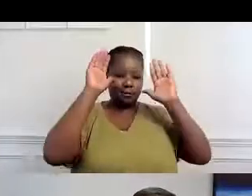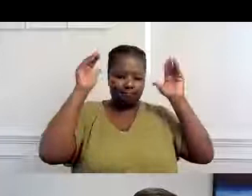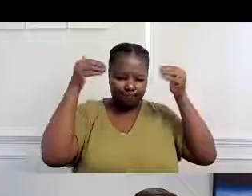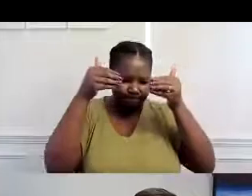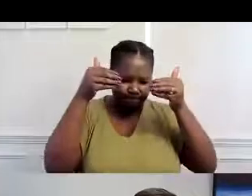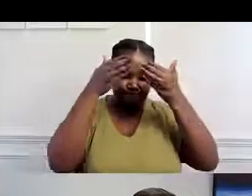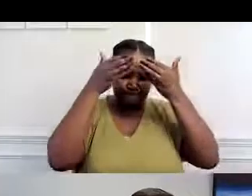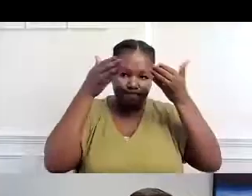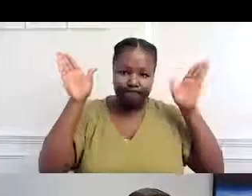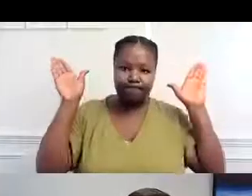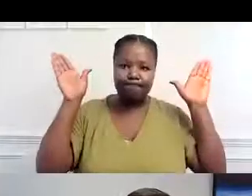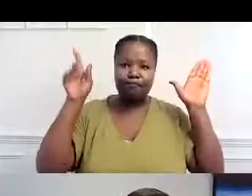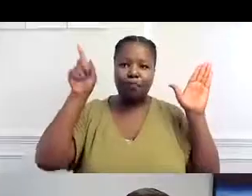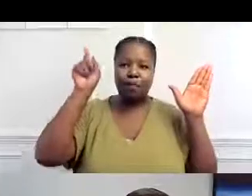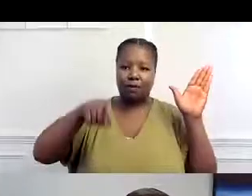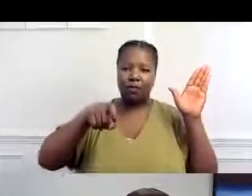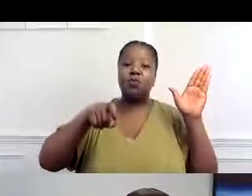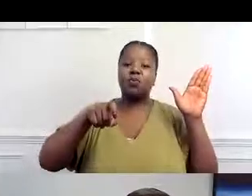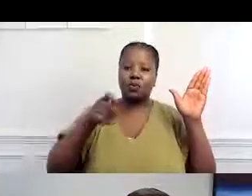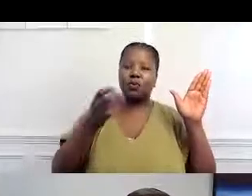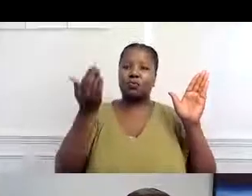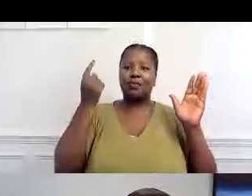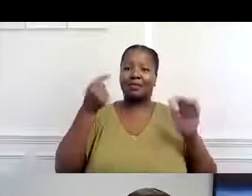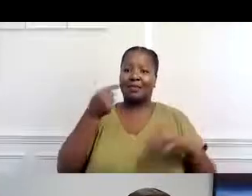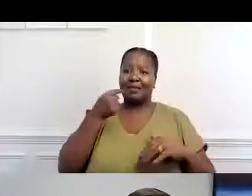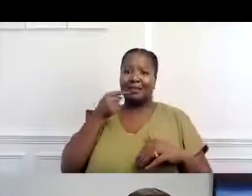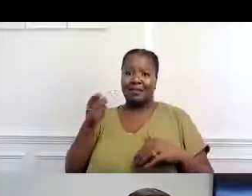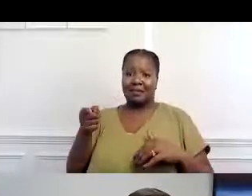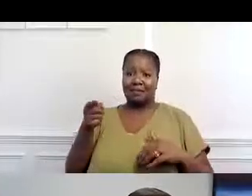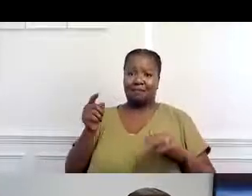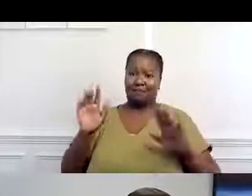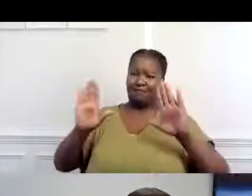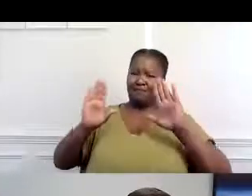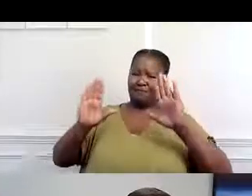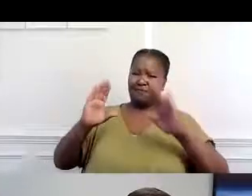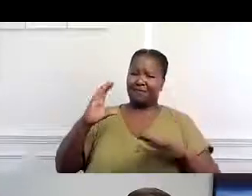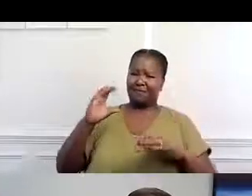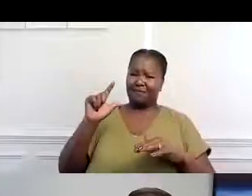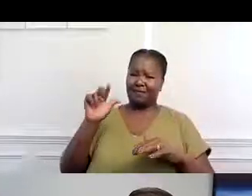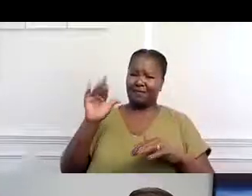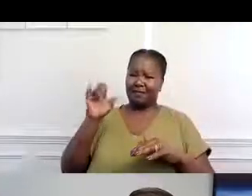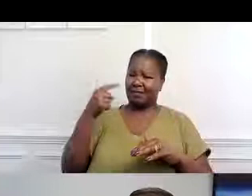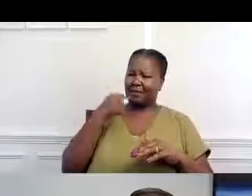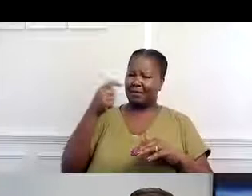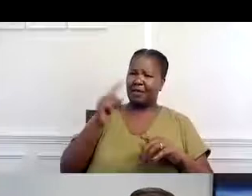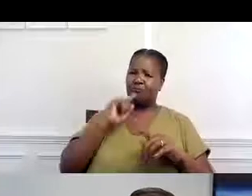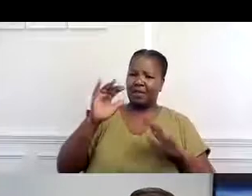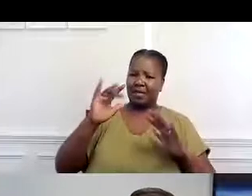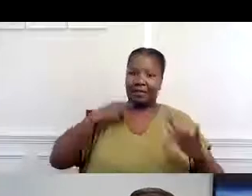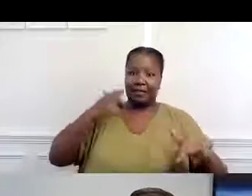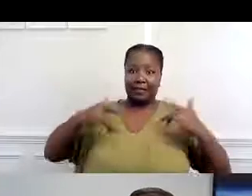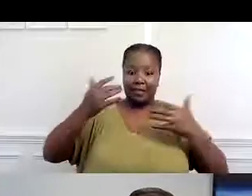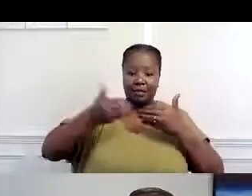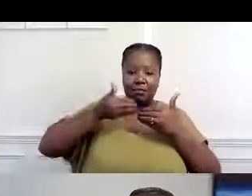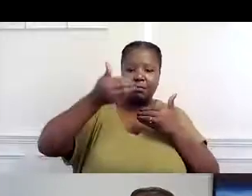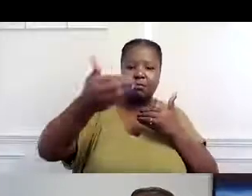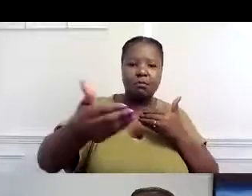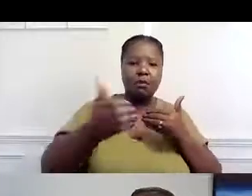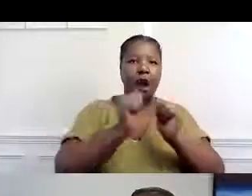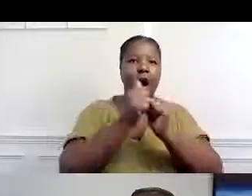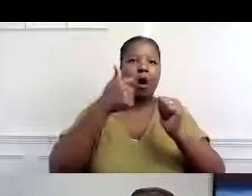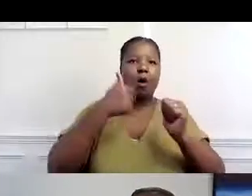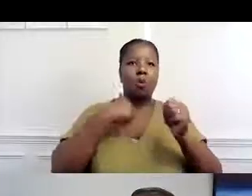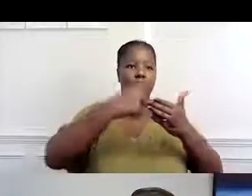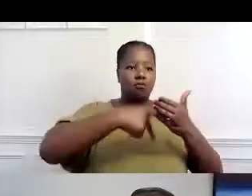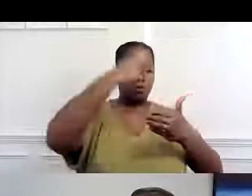desafíos, pero como oportunidades de cómo ser creativos. Y creo que Claire dijo hace poco en la presentación que ya anticipa